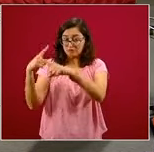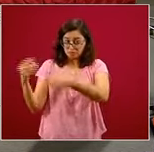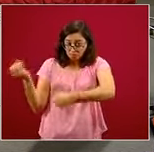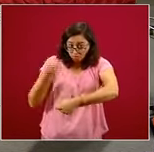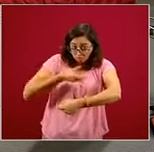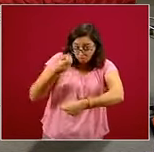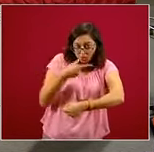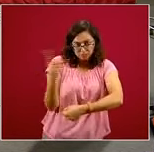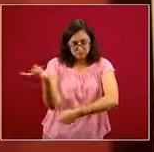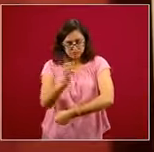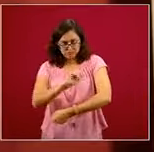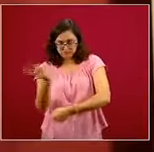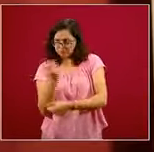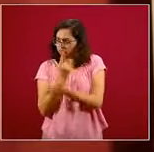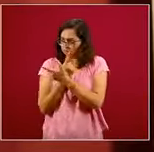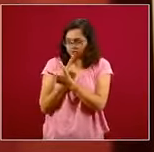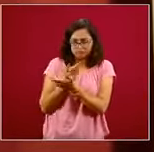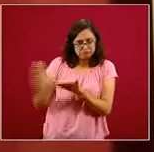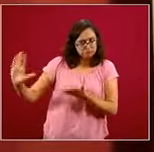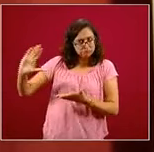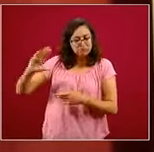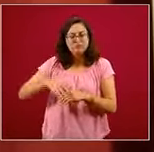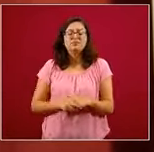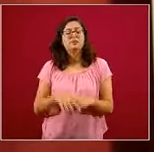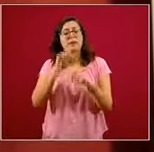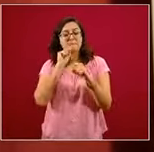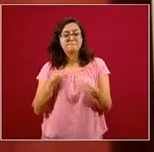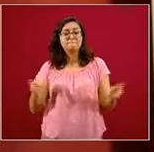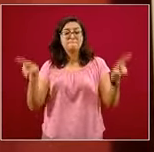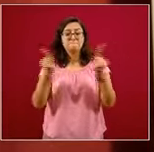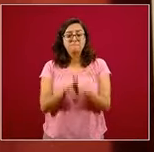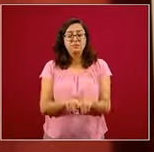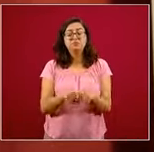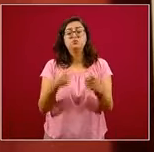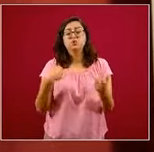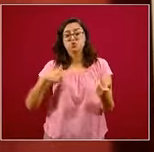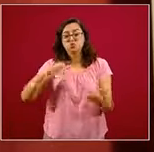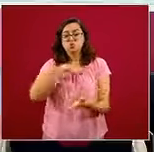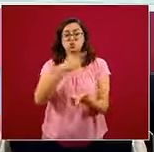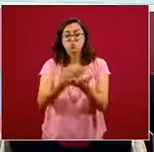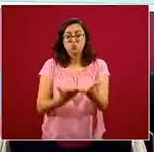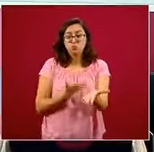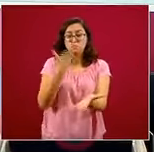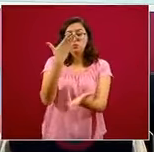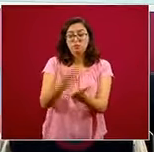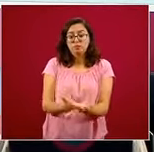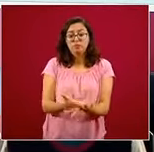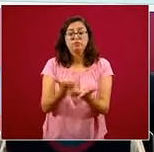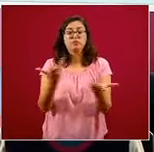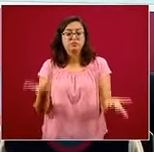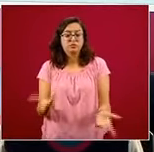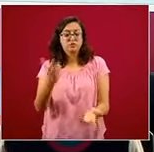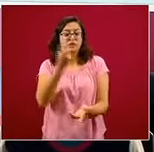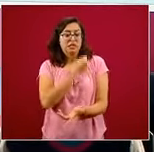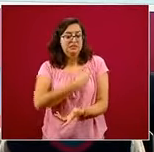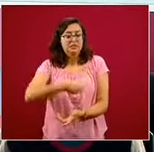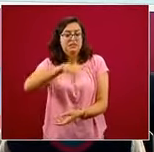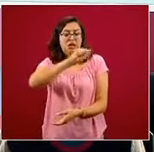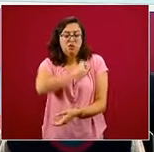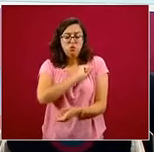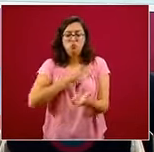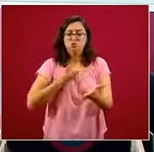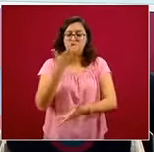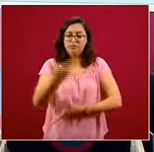también estamos proponiendo en esta etapa todo lo que tiene que ver con la protección de la salud, con servicios